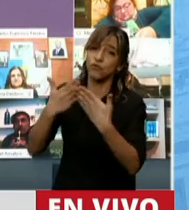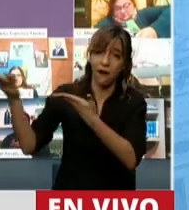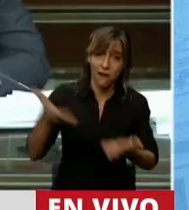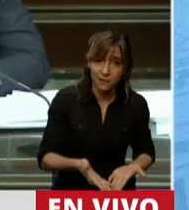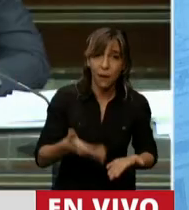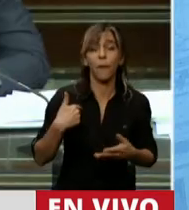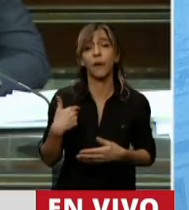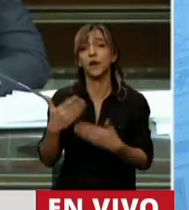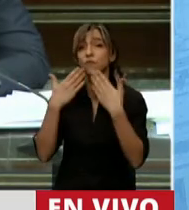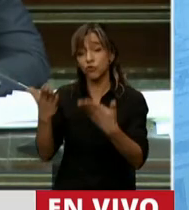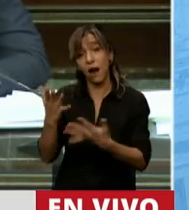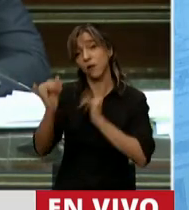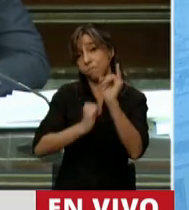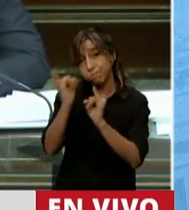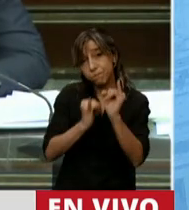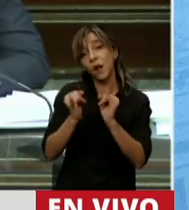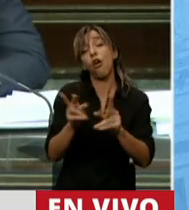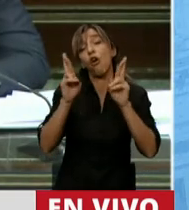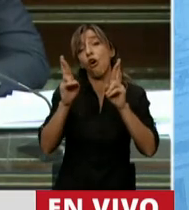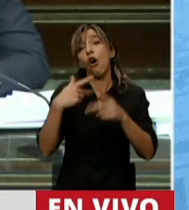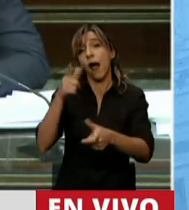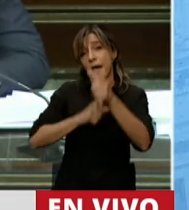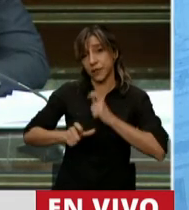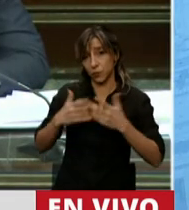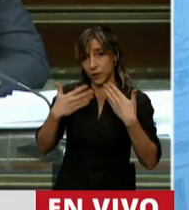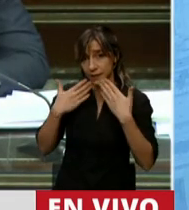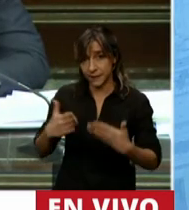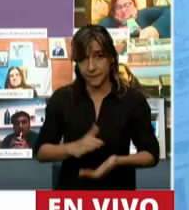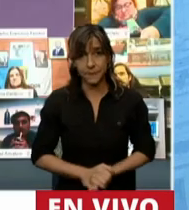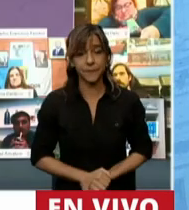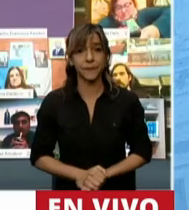recinto a dar sus explicaciones y ojalá pueda responder a estas repreguntas.